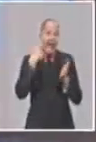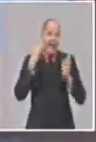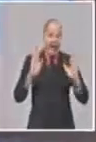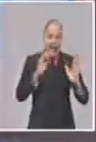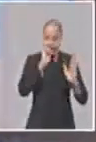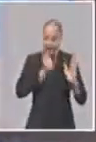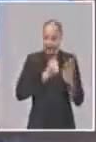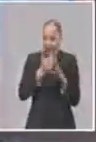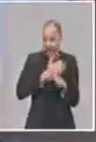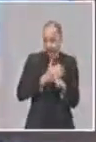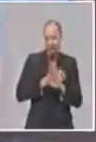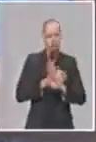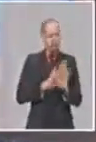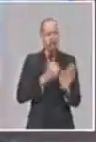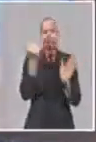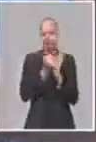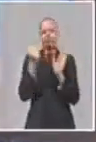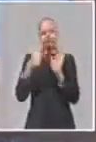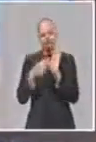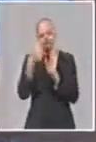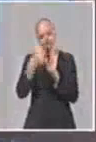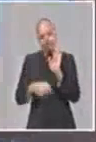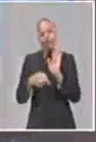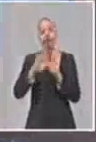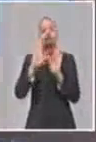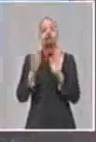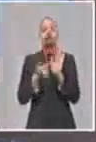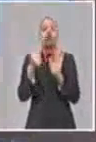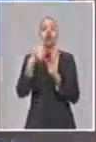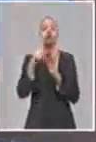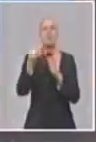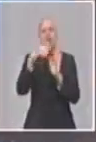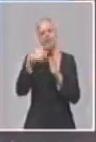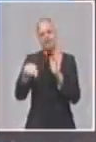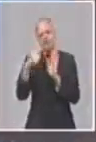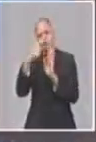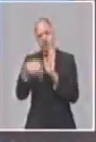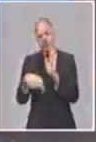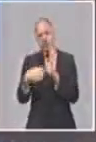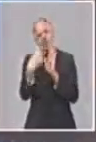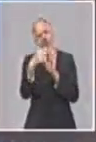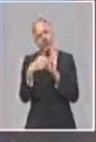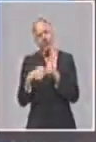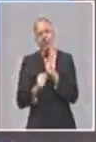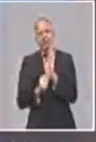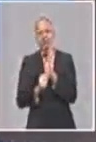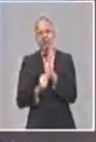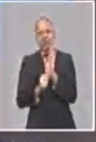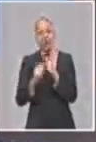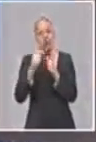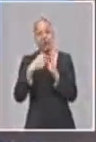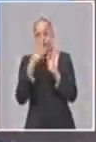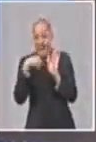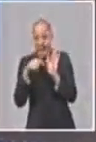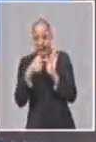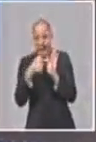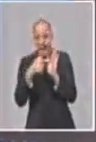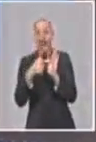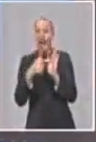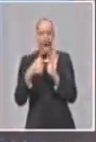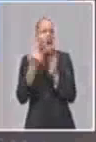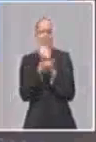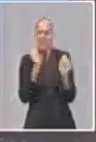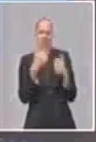y muy probablemente implementando las decisiones que al respecto se adopten. No es una actividad sencilla.